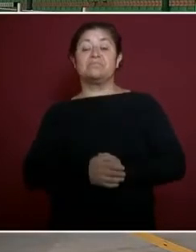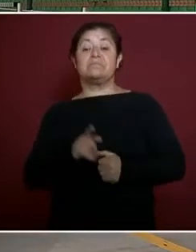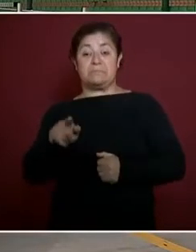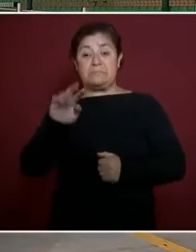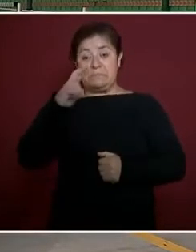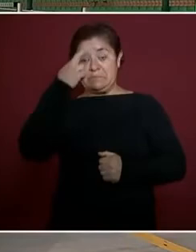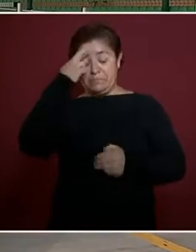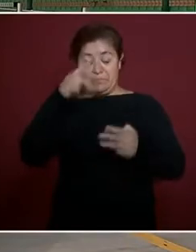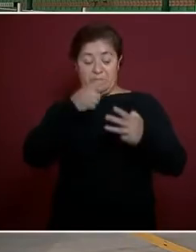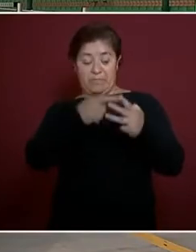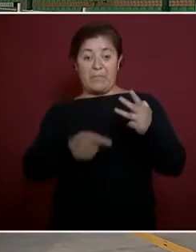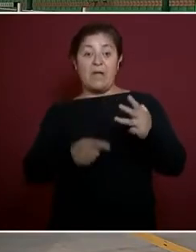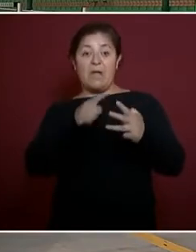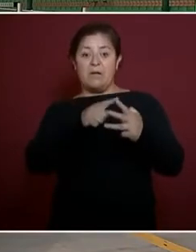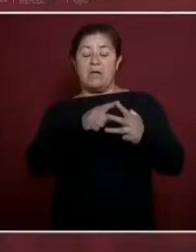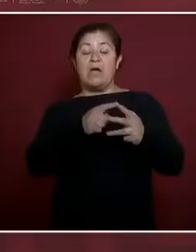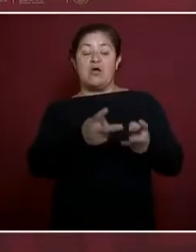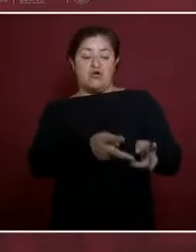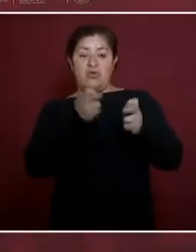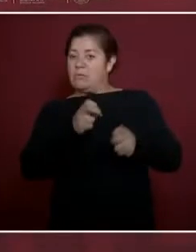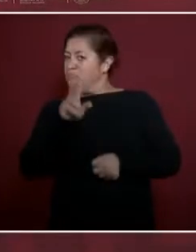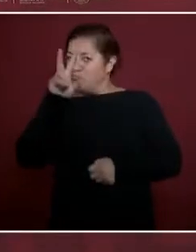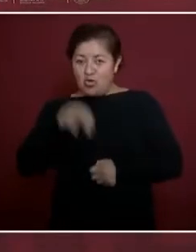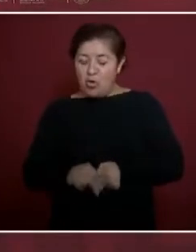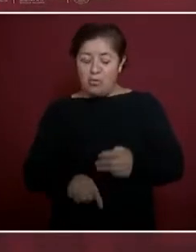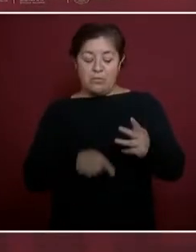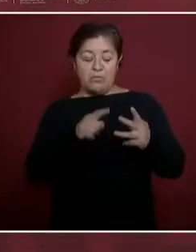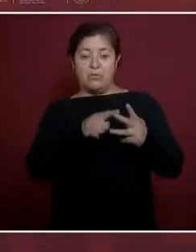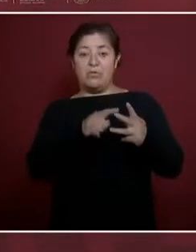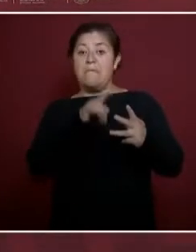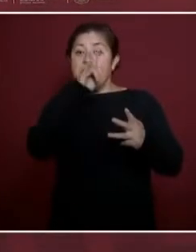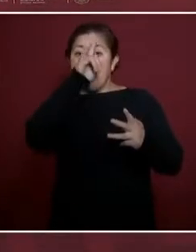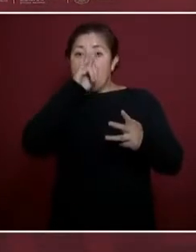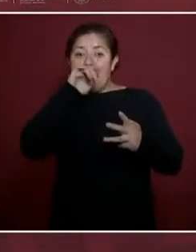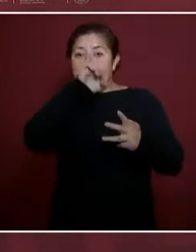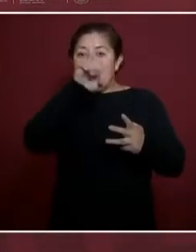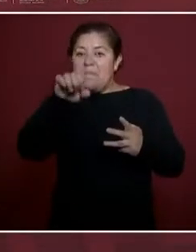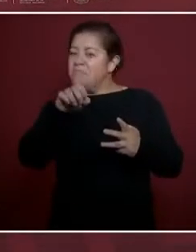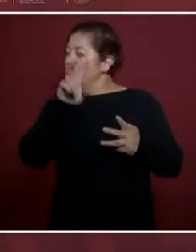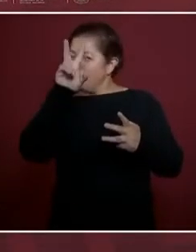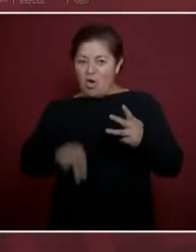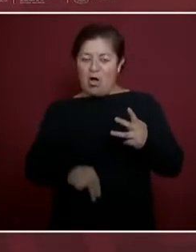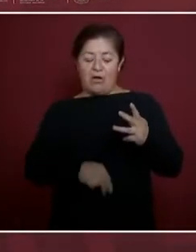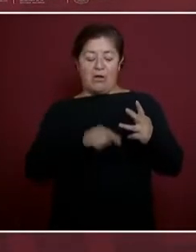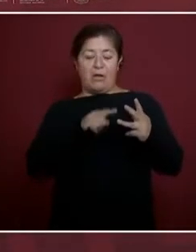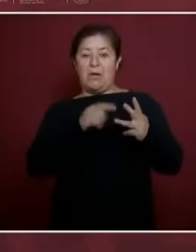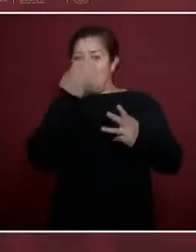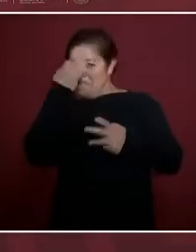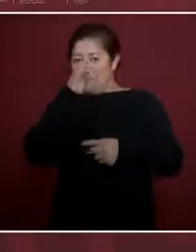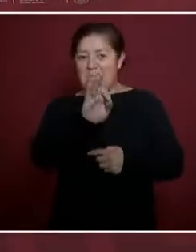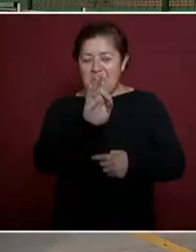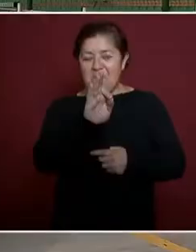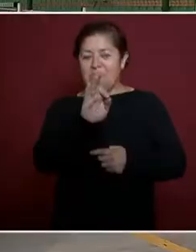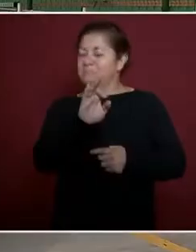robar, no mentir y no traicionar al pueblo.